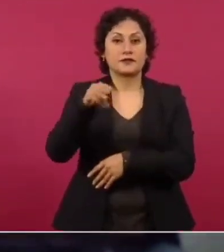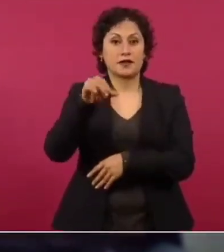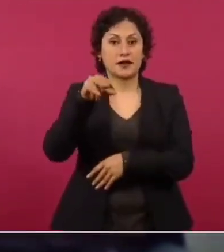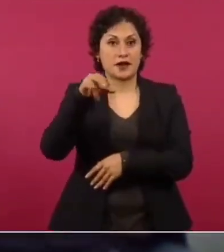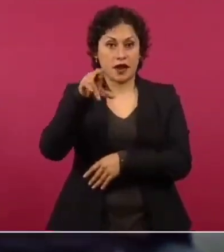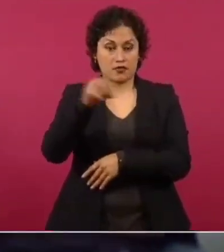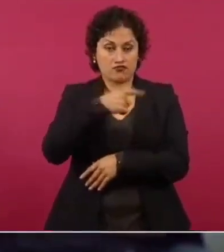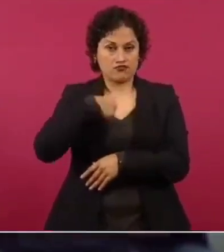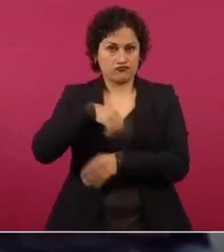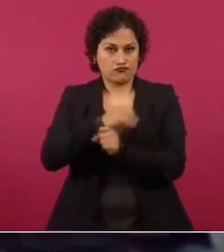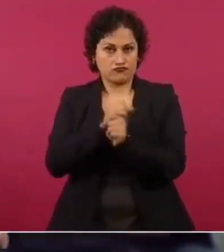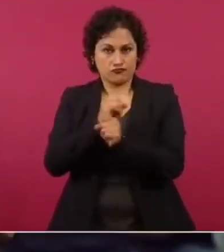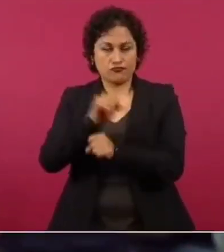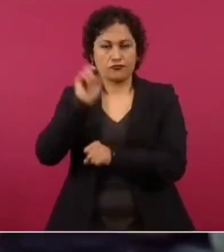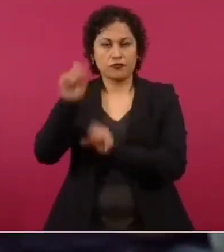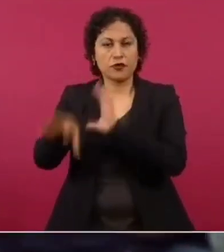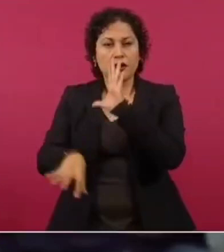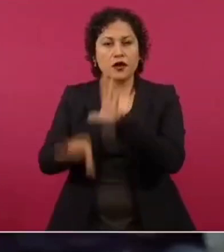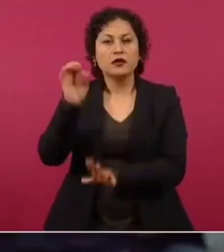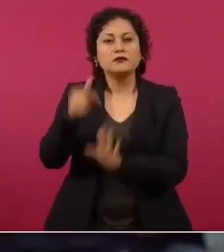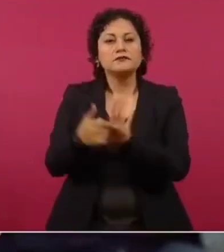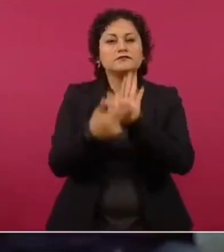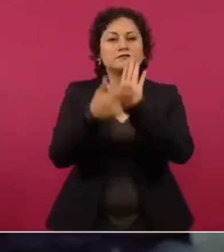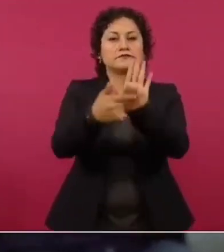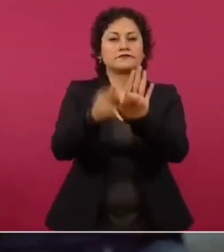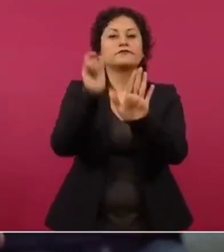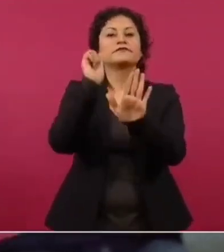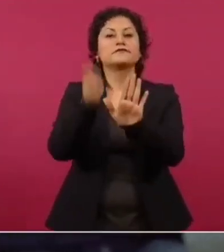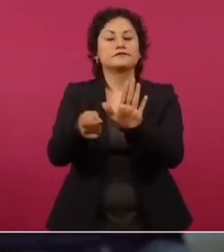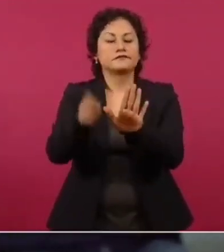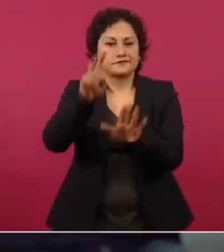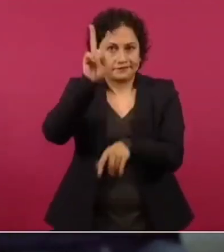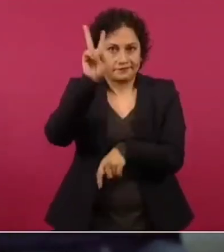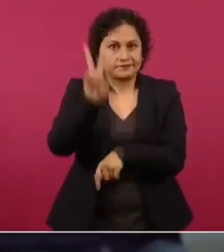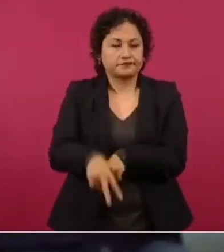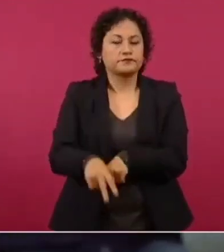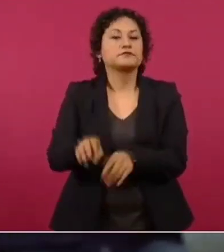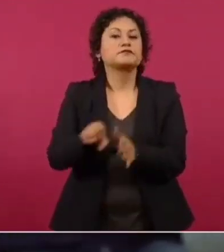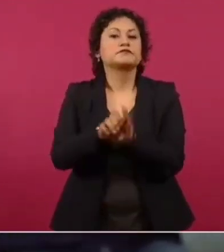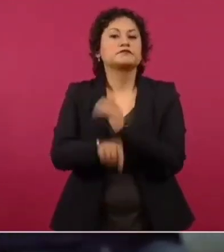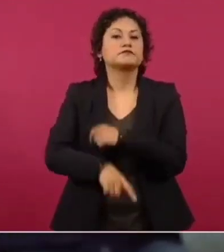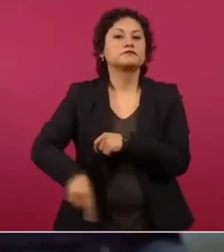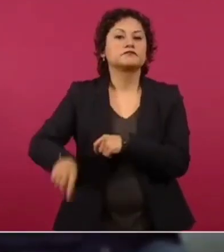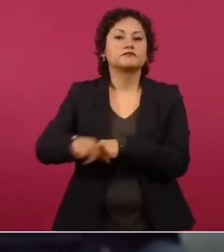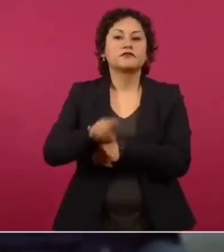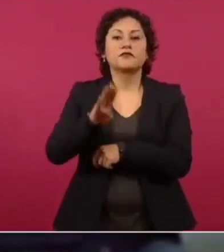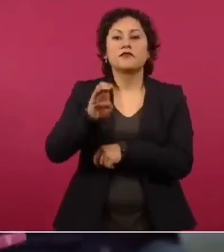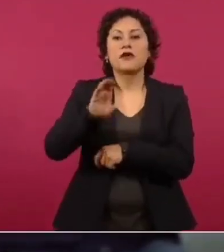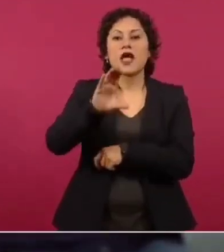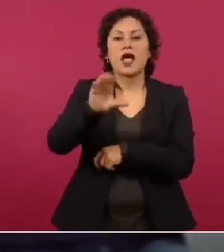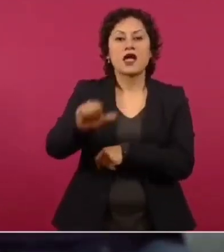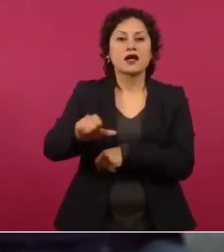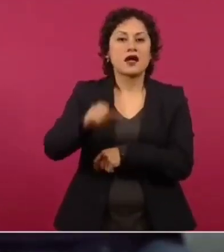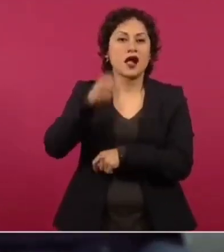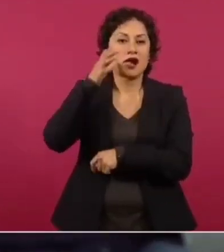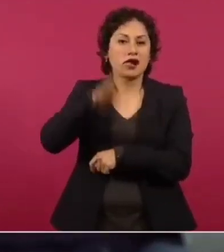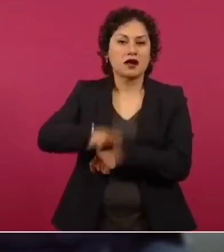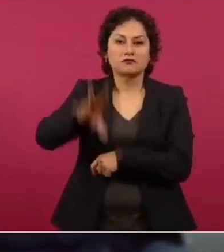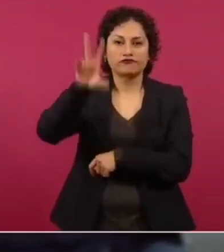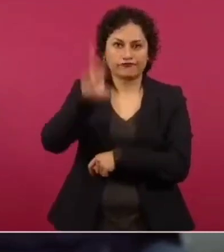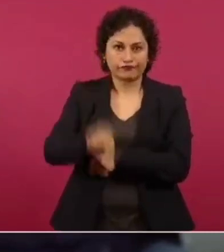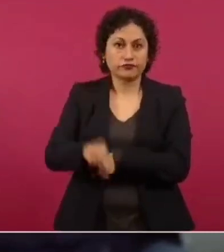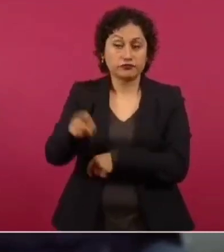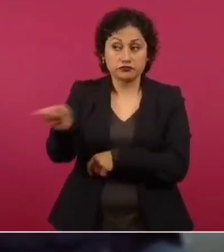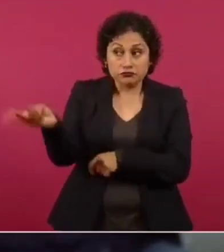con lo que hay detrás de la negativa de dar estas becas y que los deportistas son los que han dado